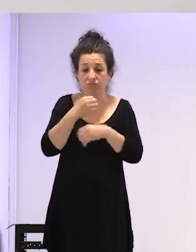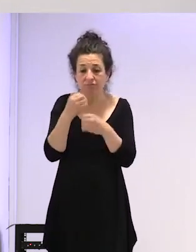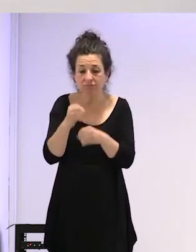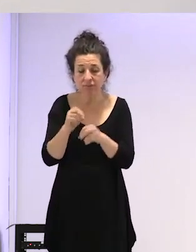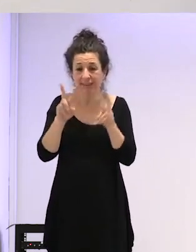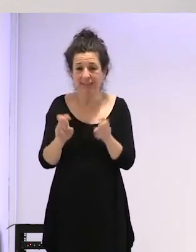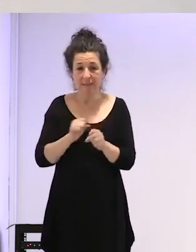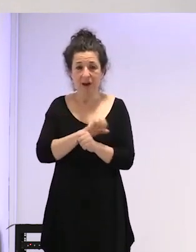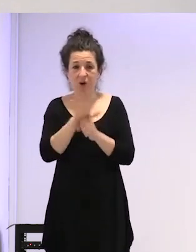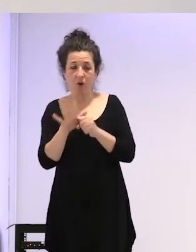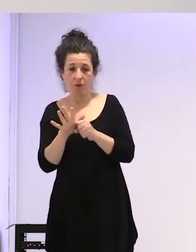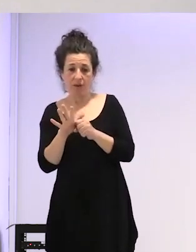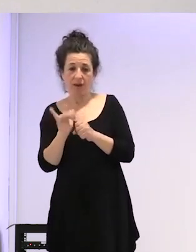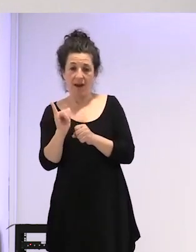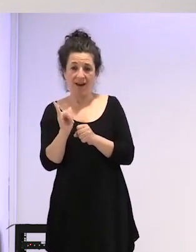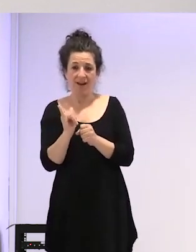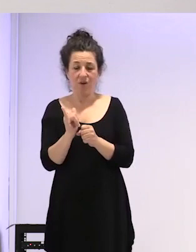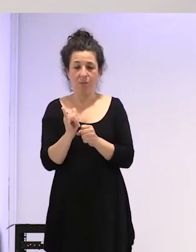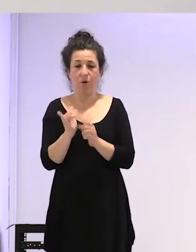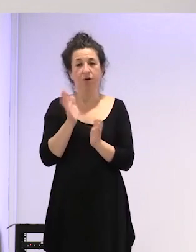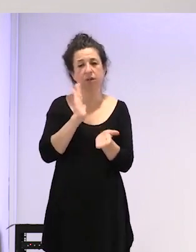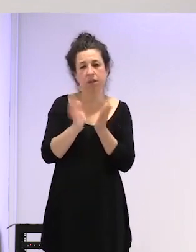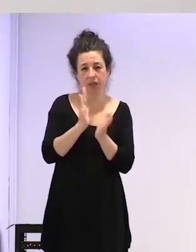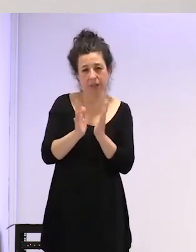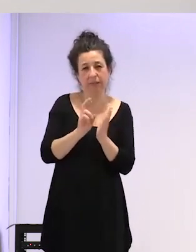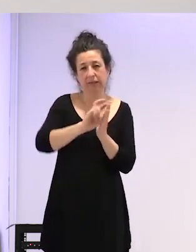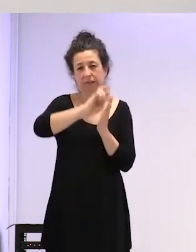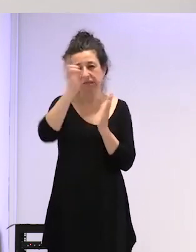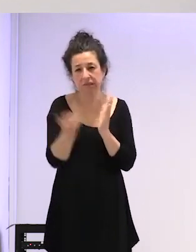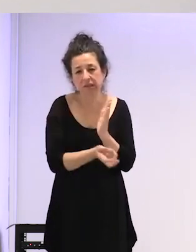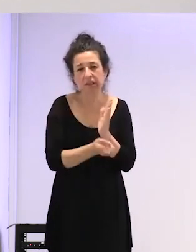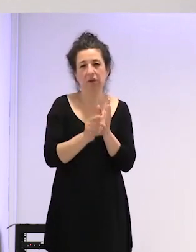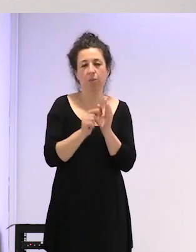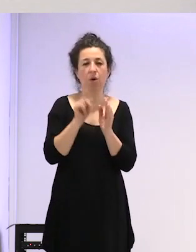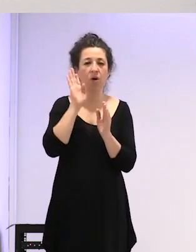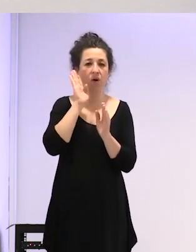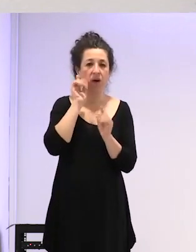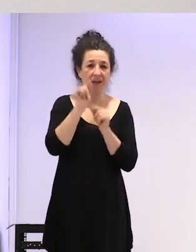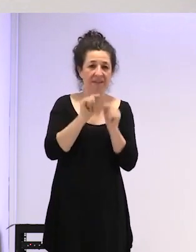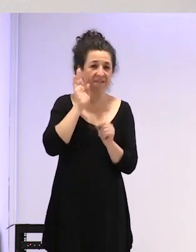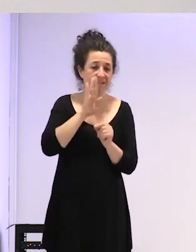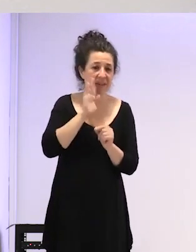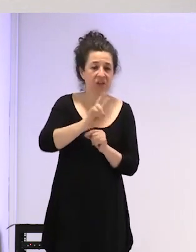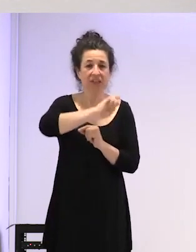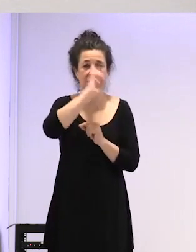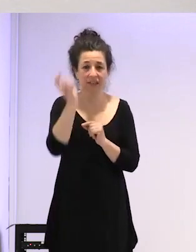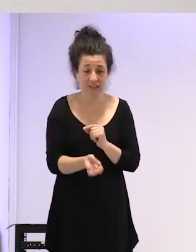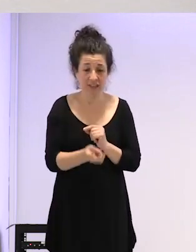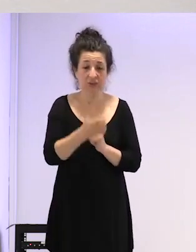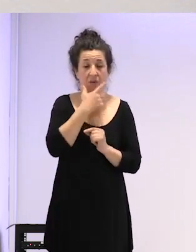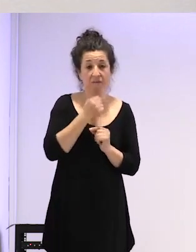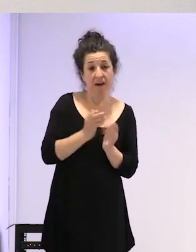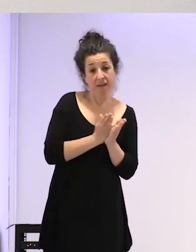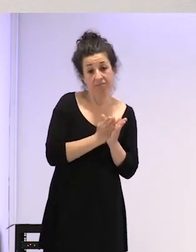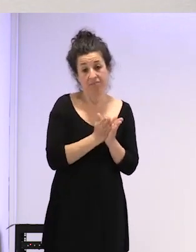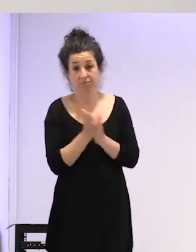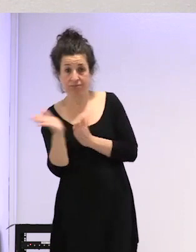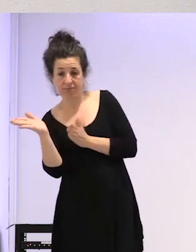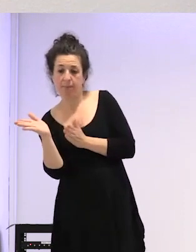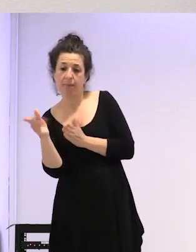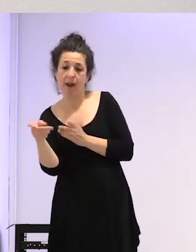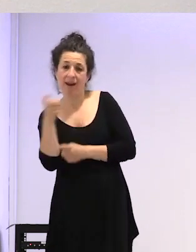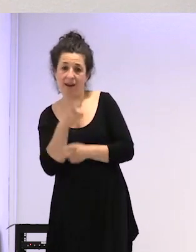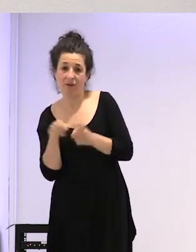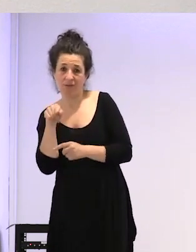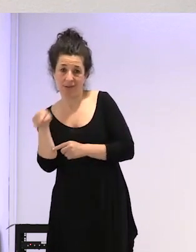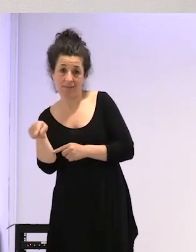tema de la COVID han aparecido muchos posibles tratamientos de las infecciones y tal es probable que también hayan desviado líneas de producción